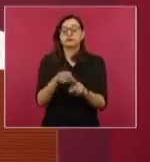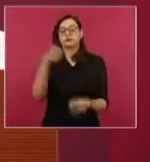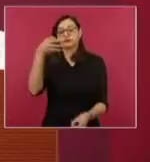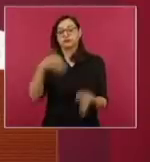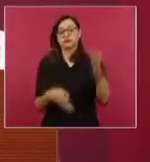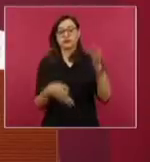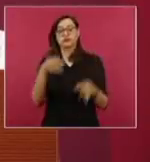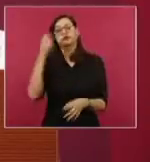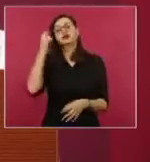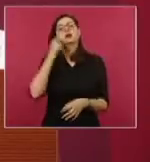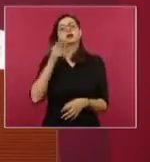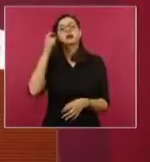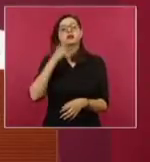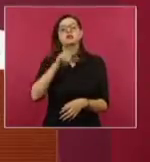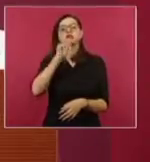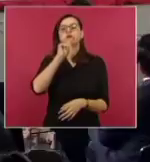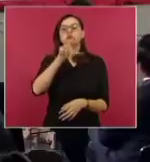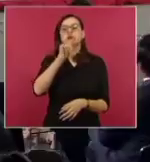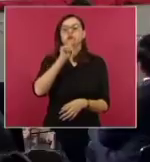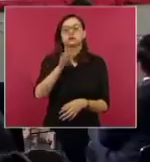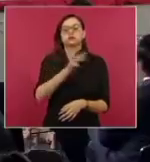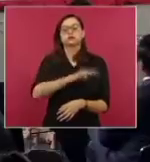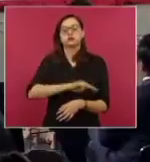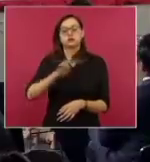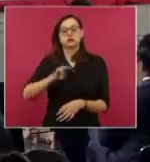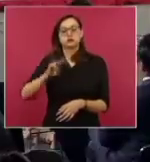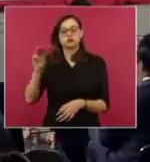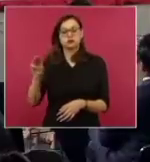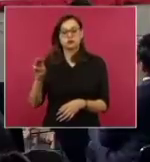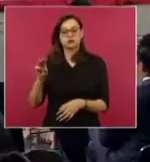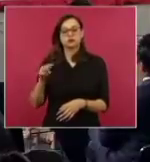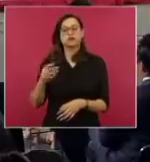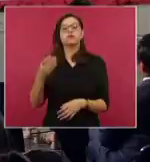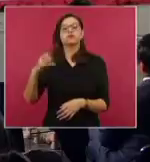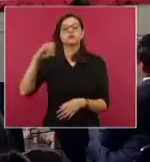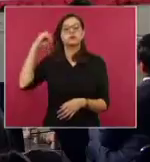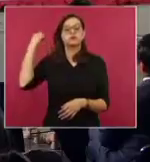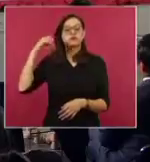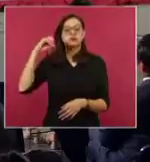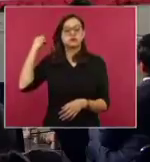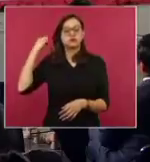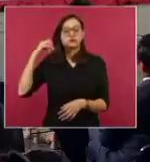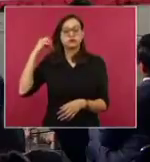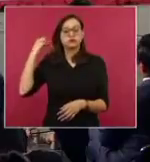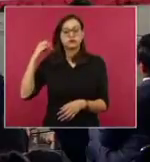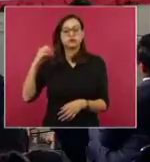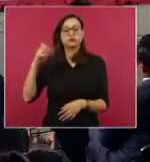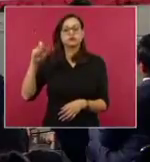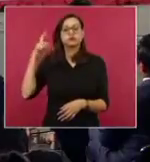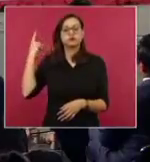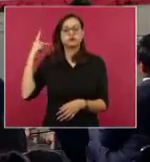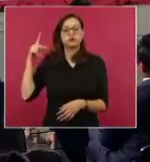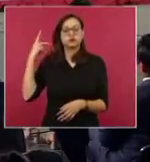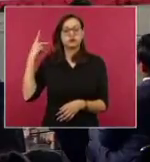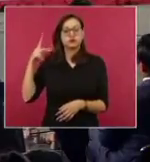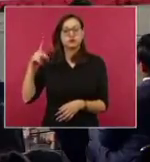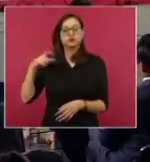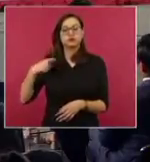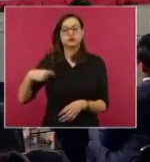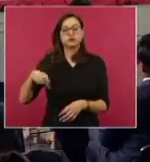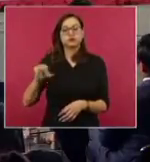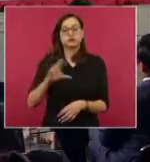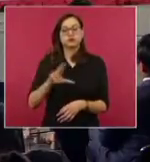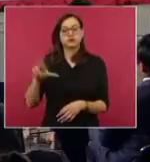de Jalisco, de Michoacán, la Fiscalía de Oaxaca, la Fiscalía de Puebla, de Quintana